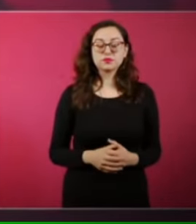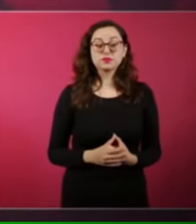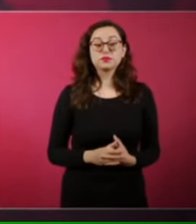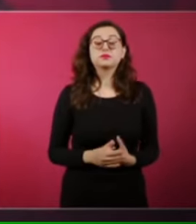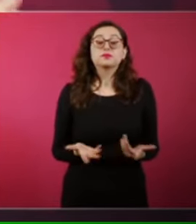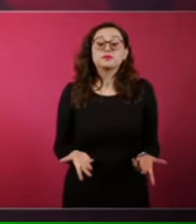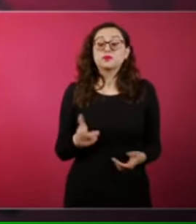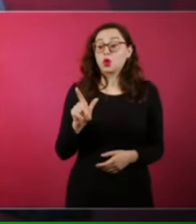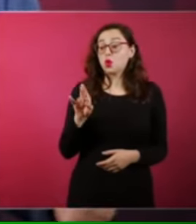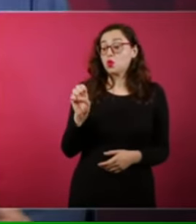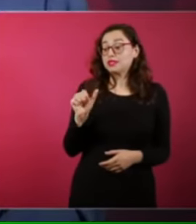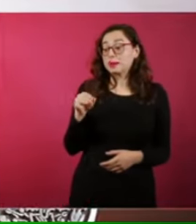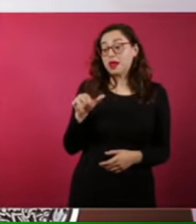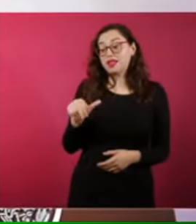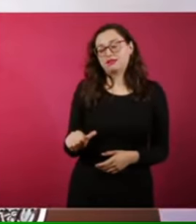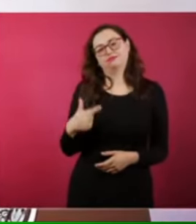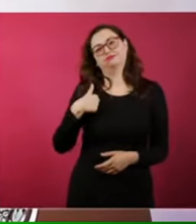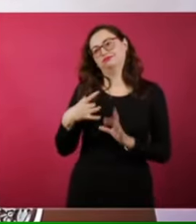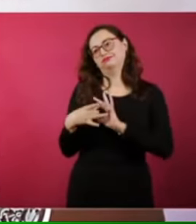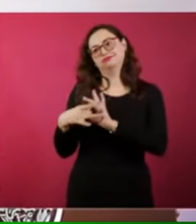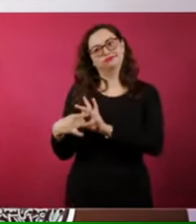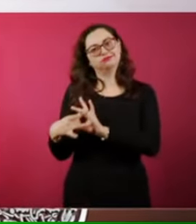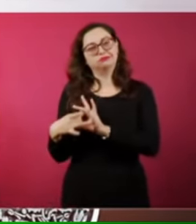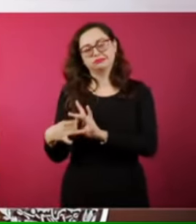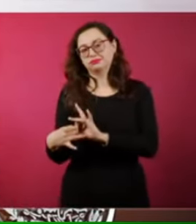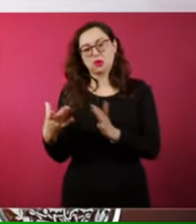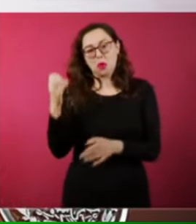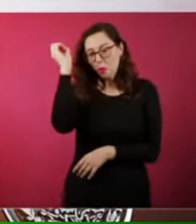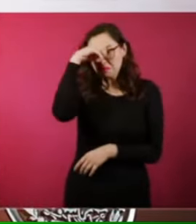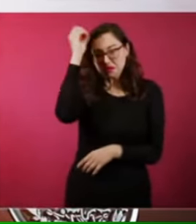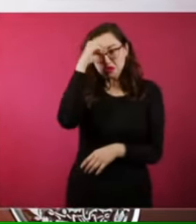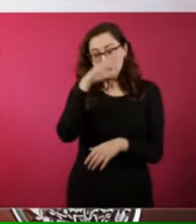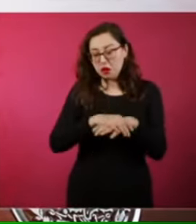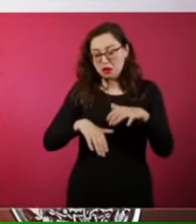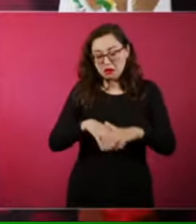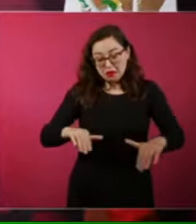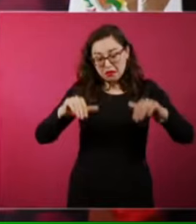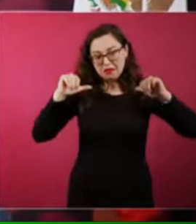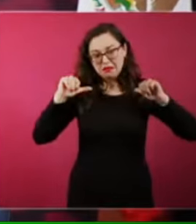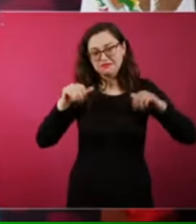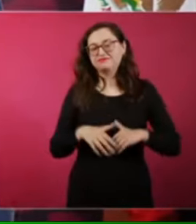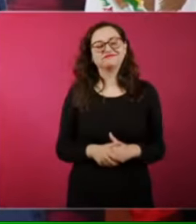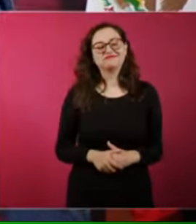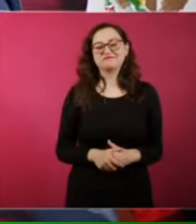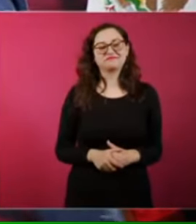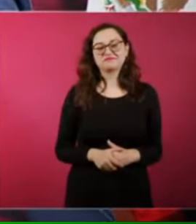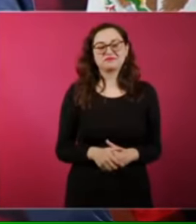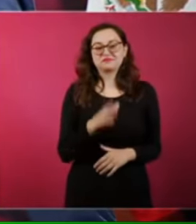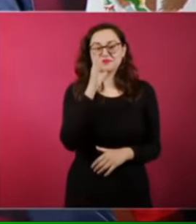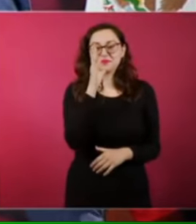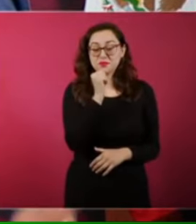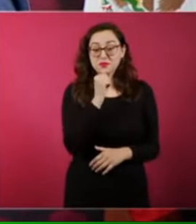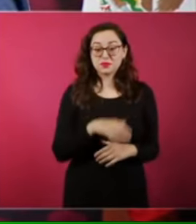Luisa, pues no se dio objetivo. imagínense que estuvo de joven,